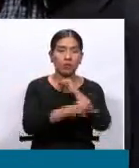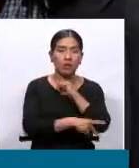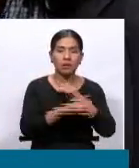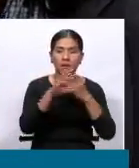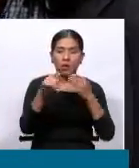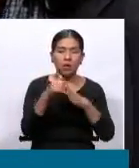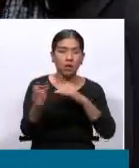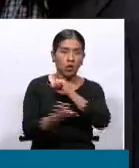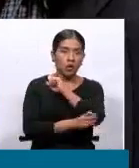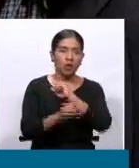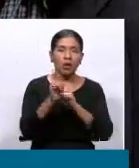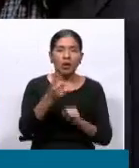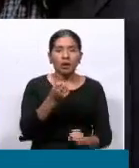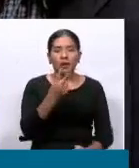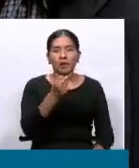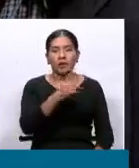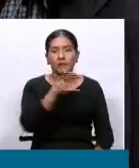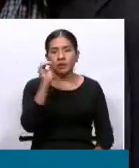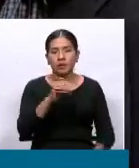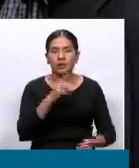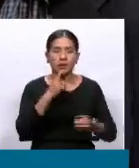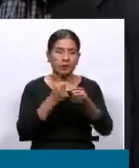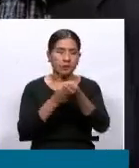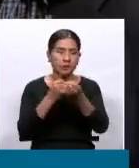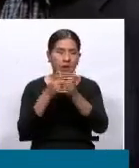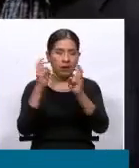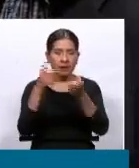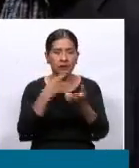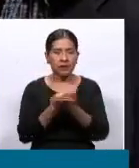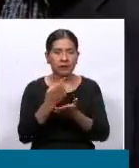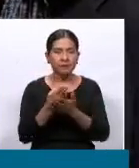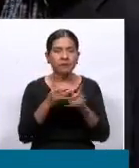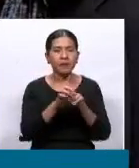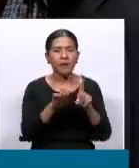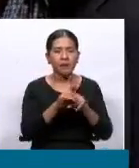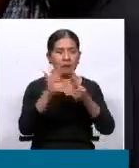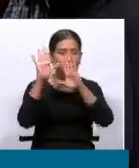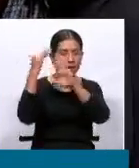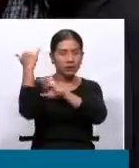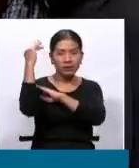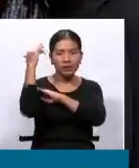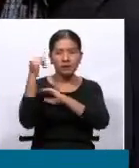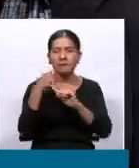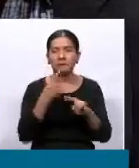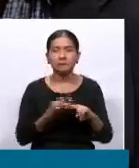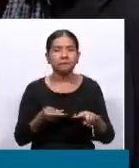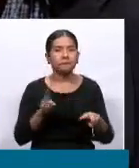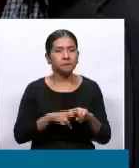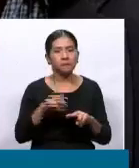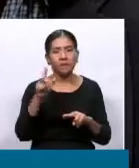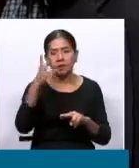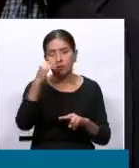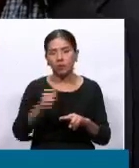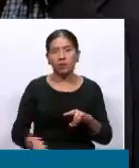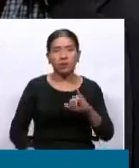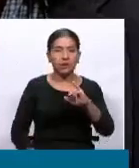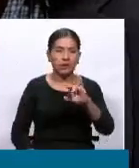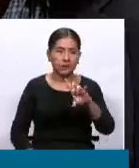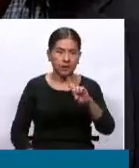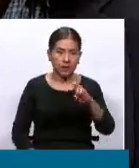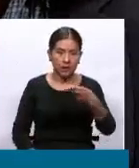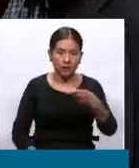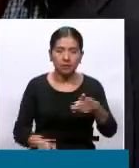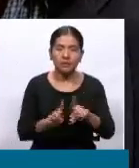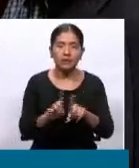es tan solo el 12% de sus recursos. Santa Cruz percibe más dinero por IDH y por